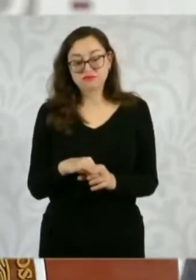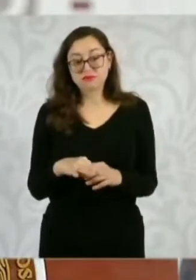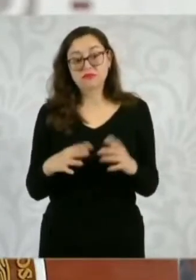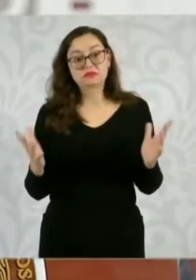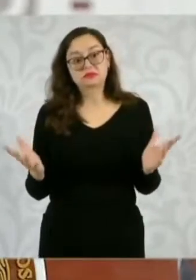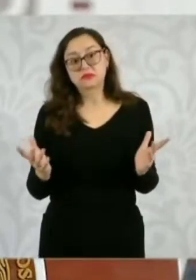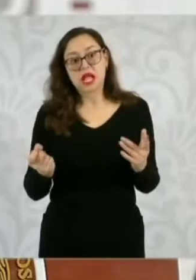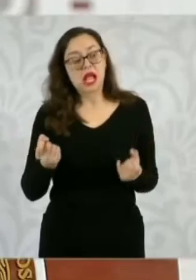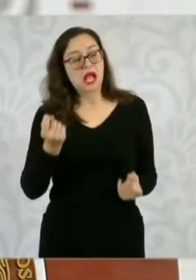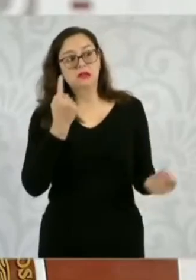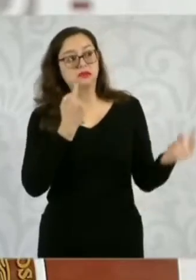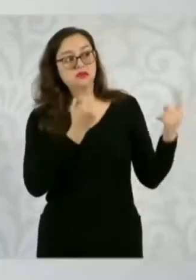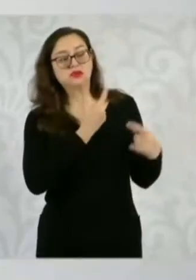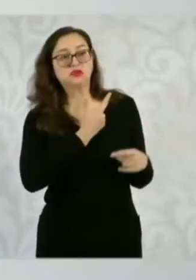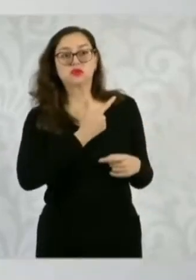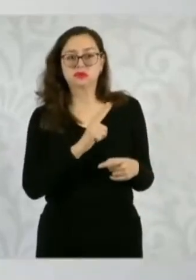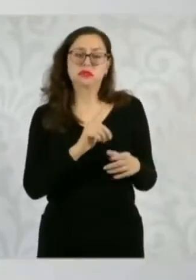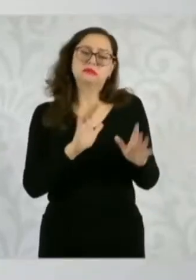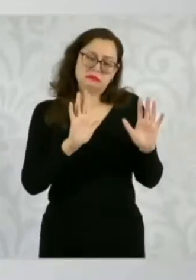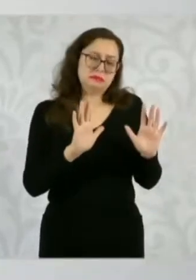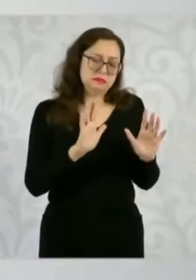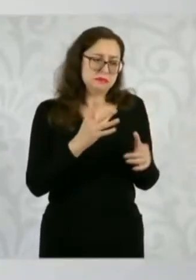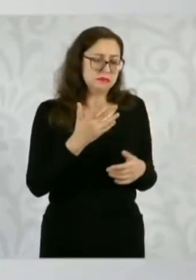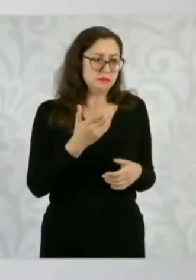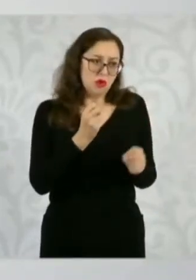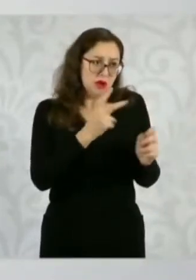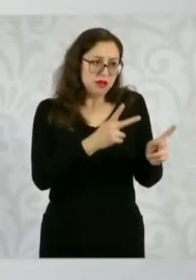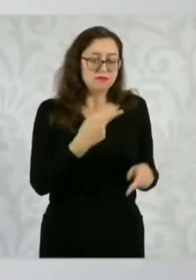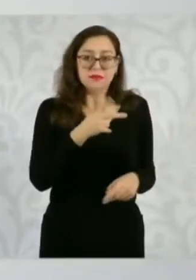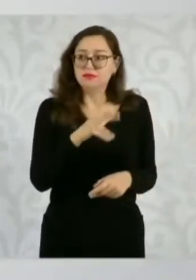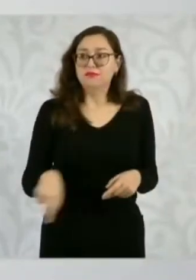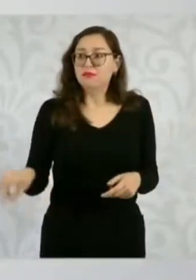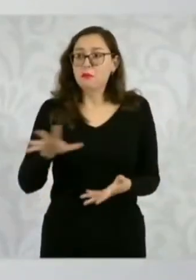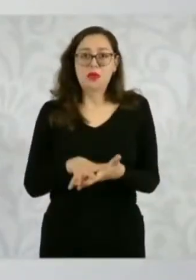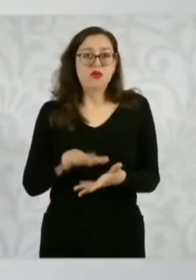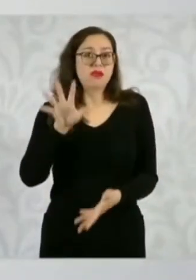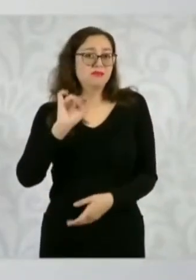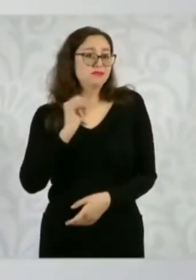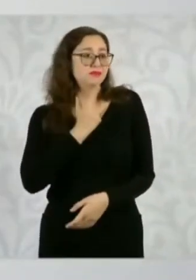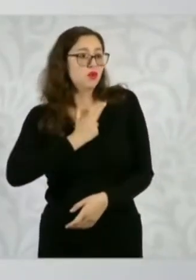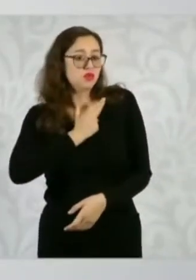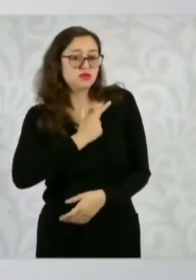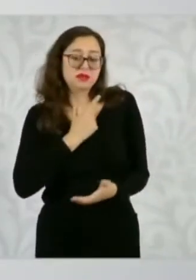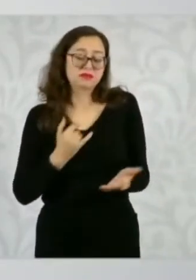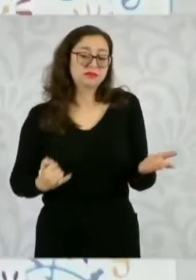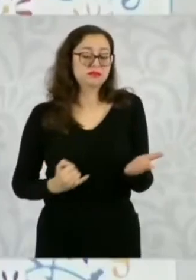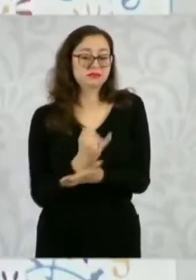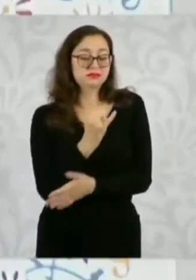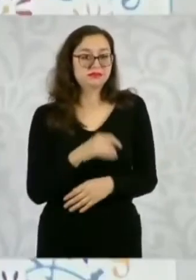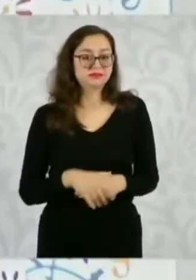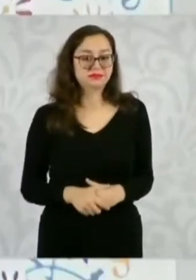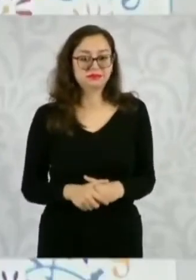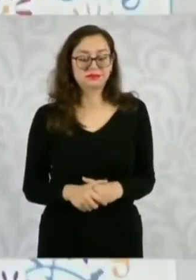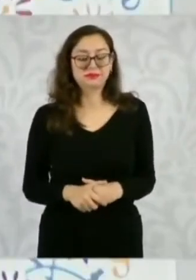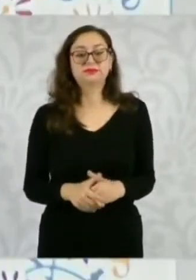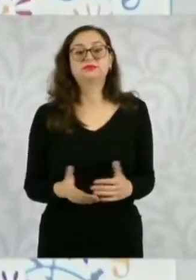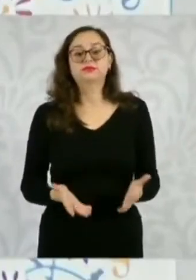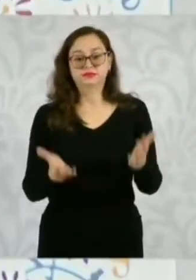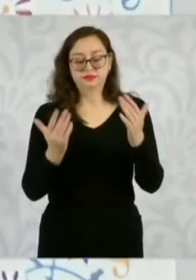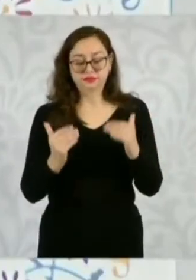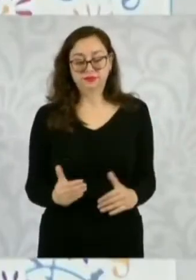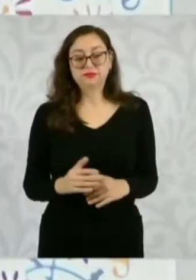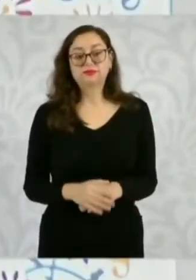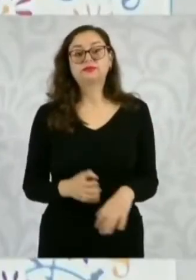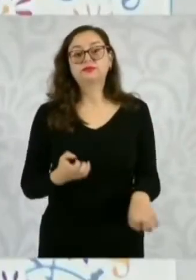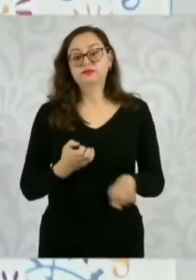pero la mayoría del pueblo lo decidió. Entonces, esa es una. Sobre el Estado de México, el viernes